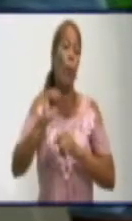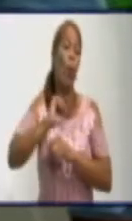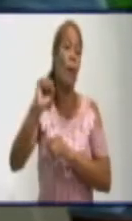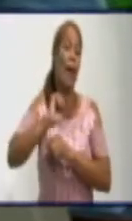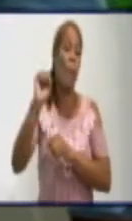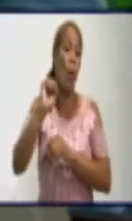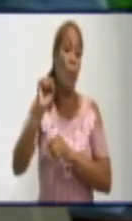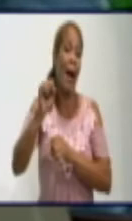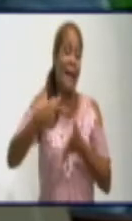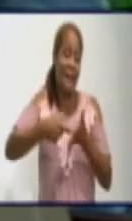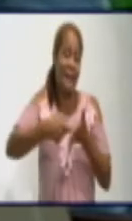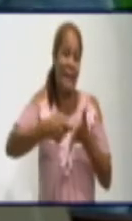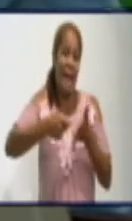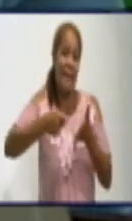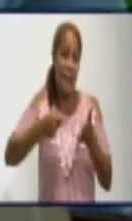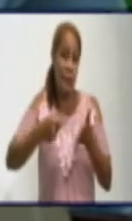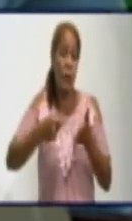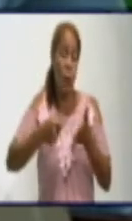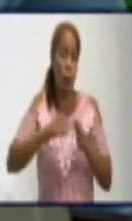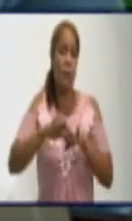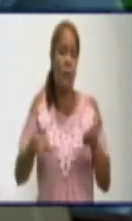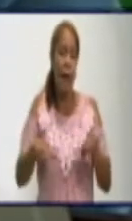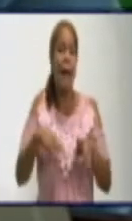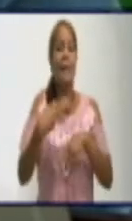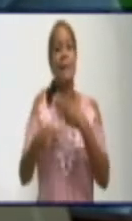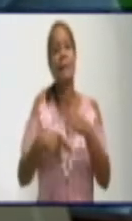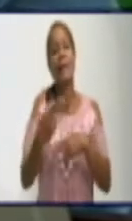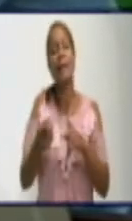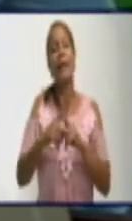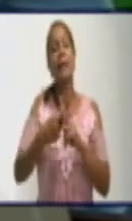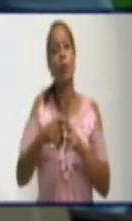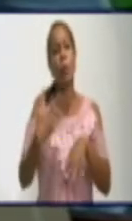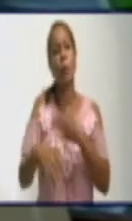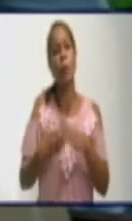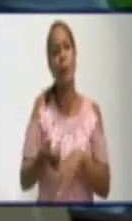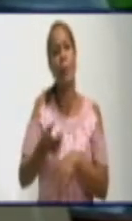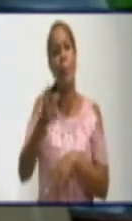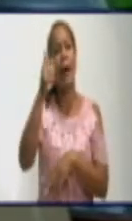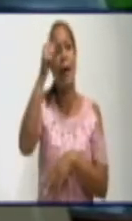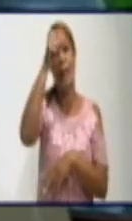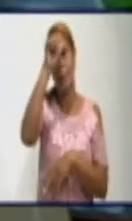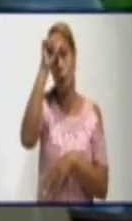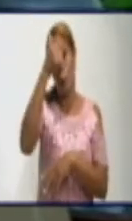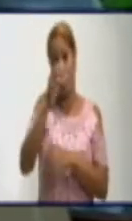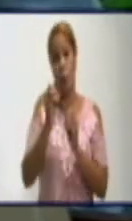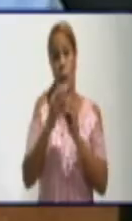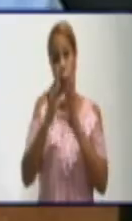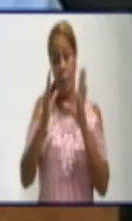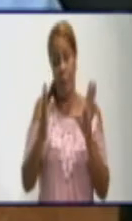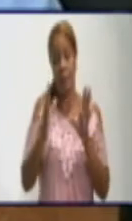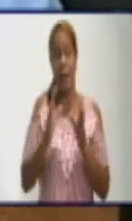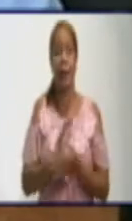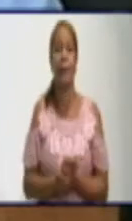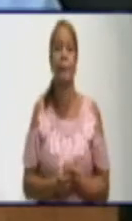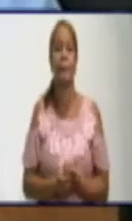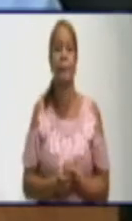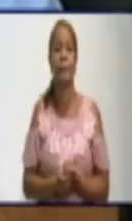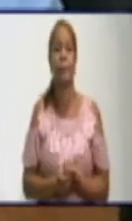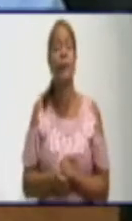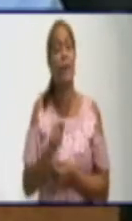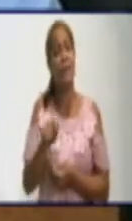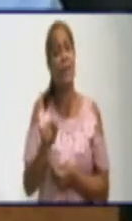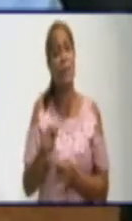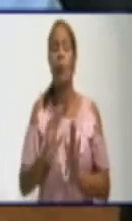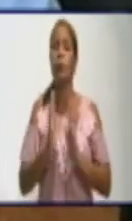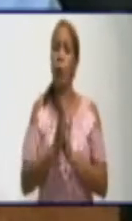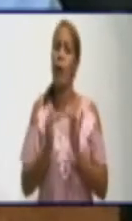inyección de cloro, lo cual fue solucionado en la mañana del domingo sin más afectaciones por esta causa. Eso es lo que es más